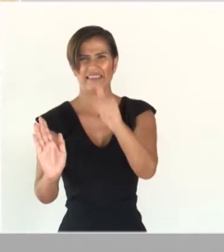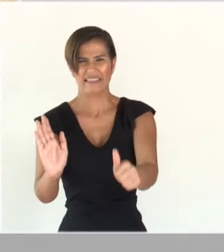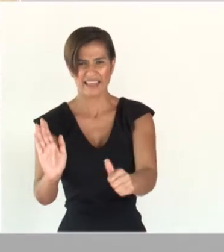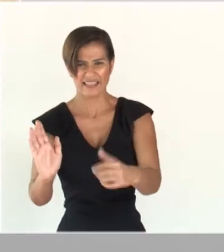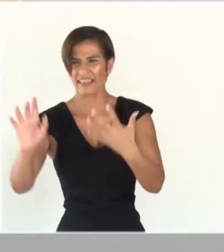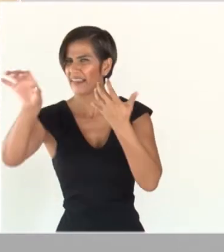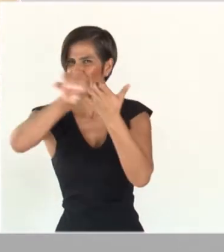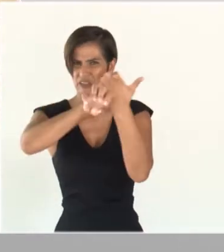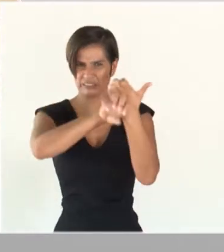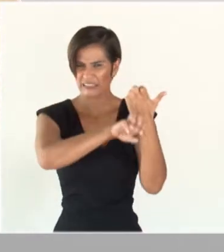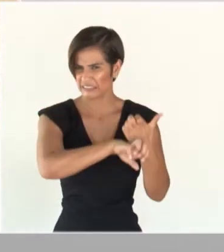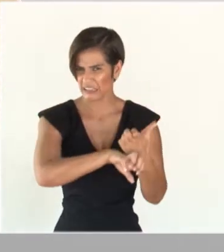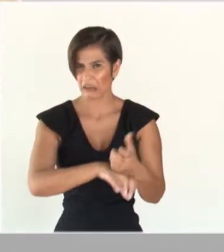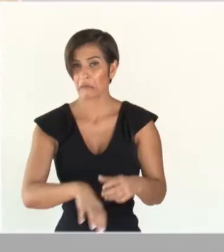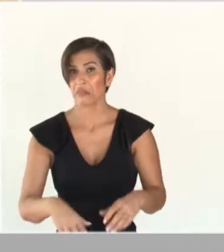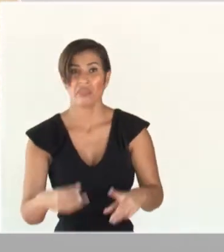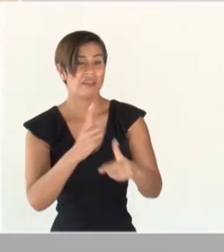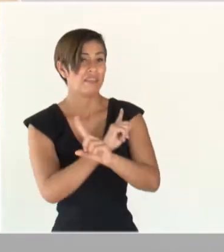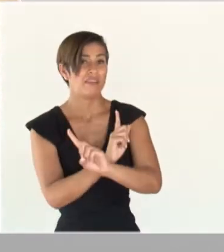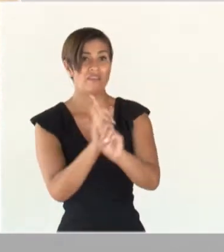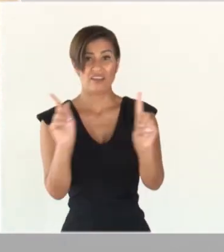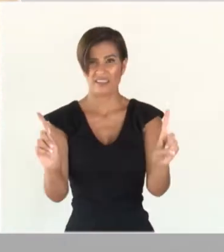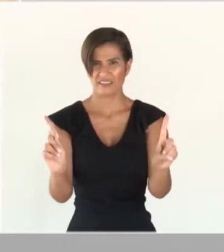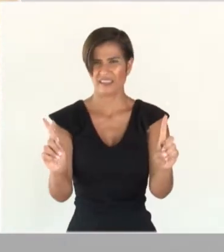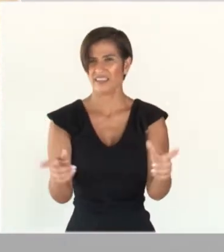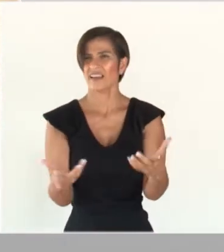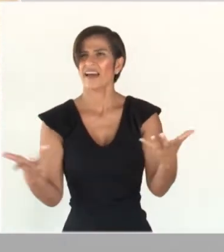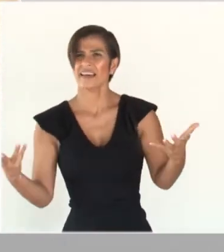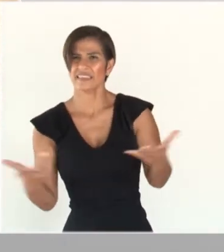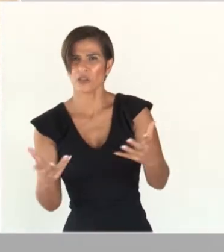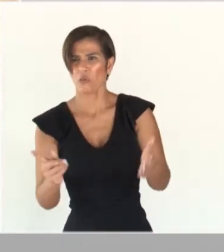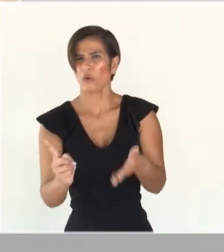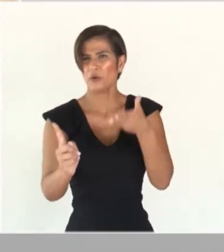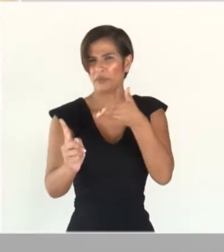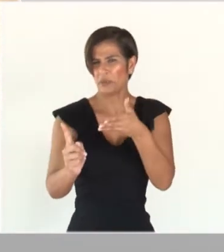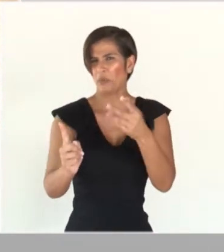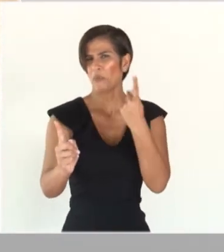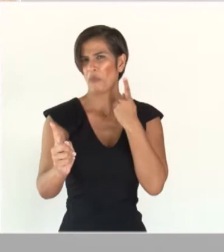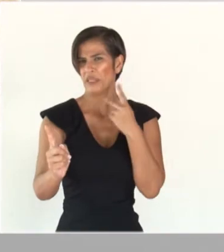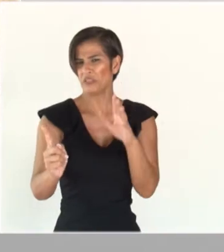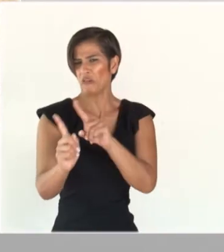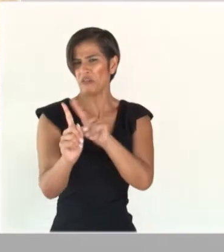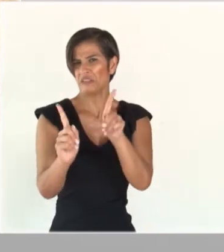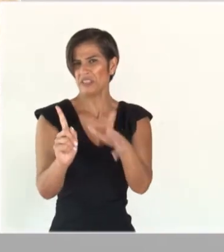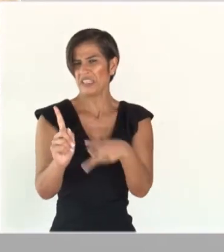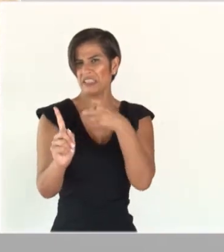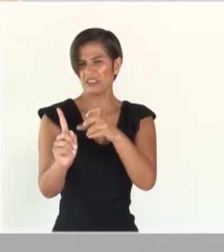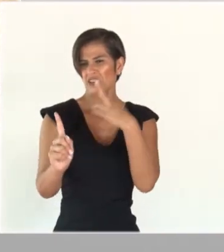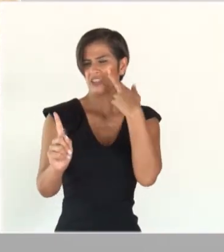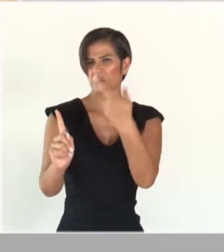estados. Por el contrario, pareciera ser que tiene un propósito político para